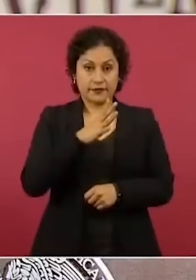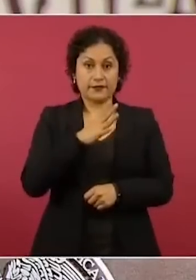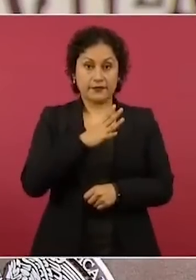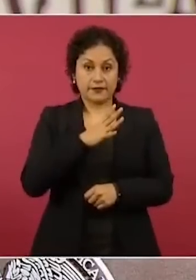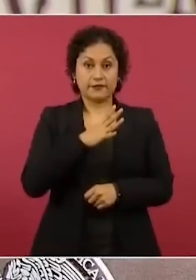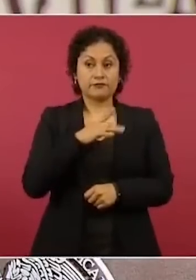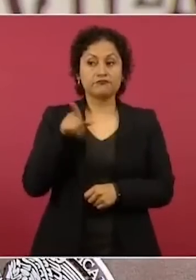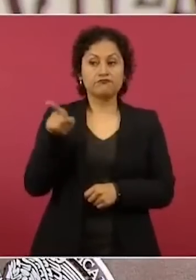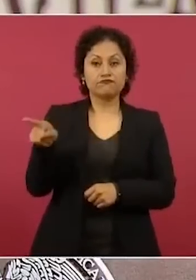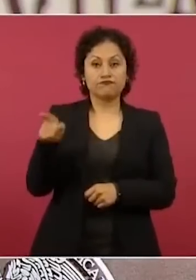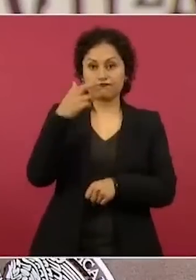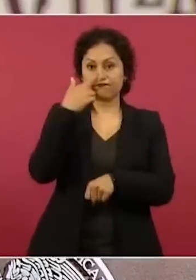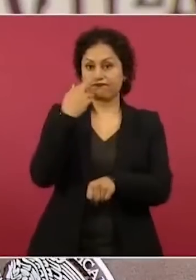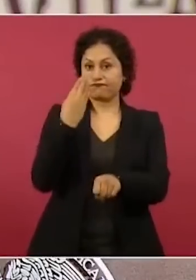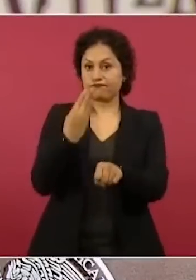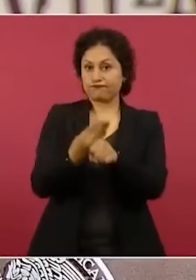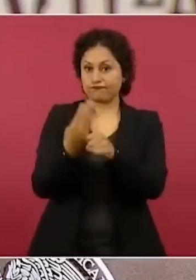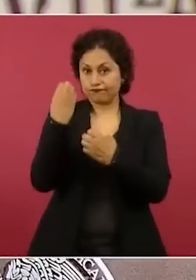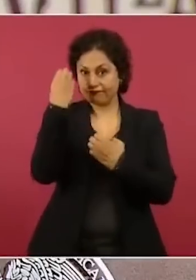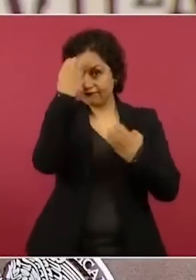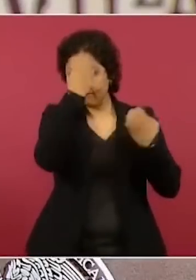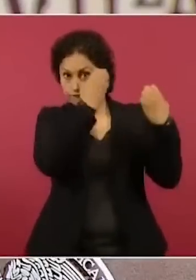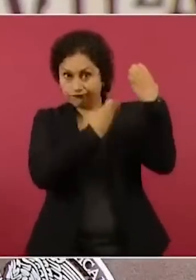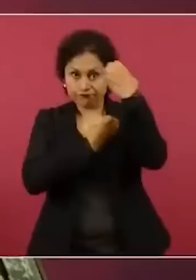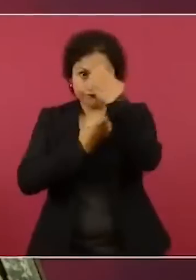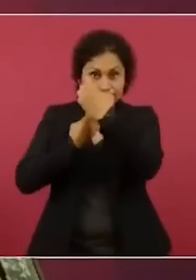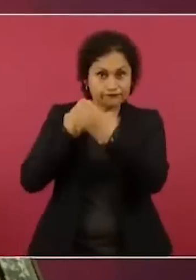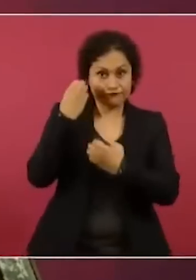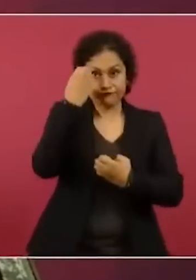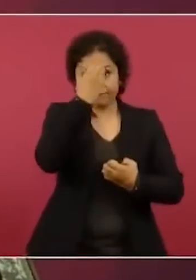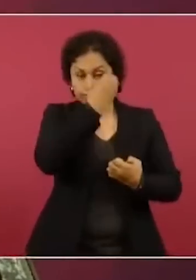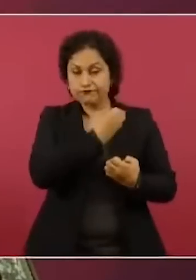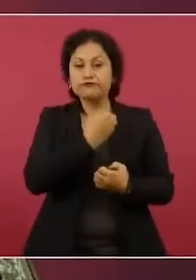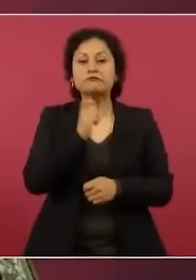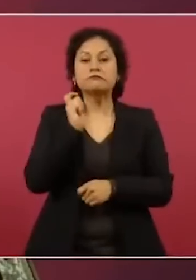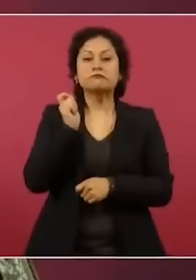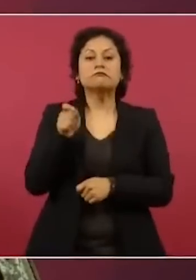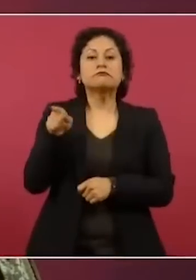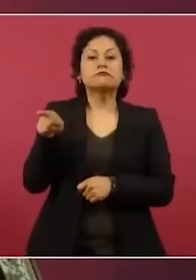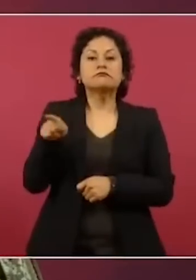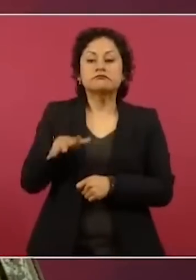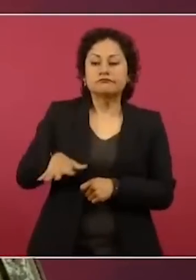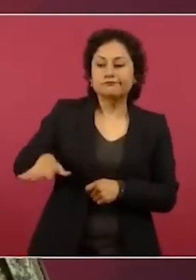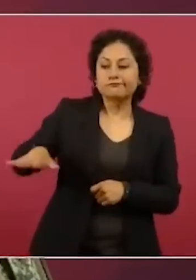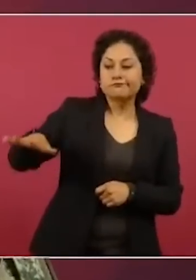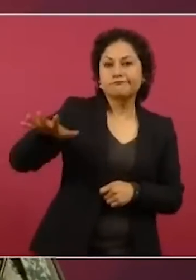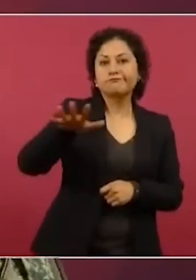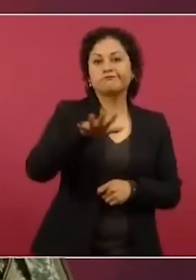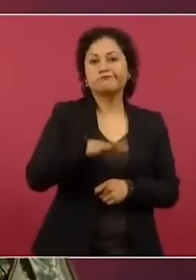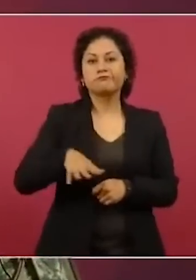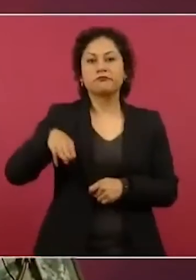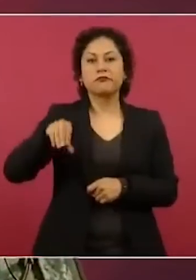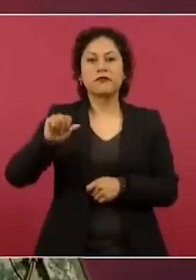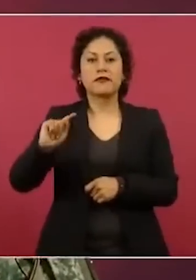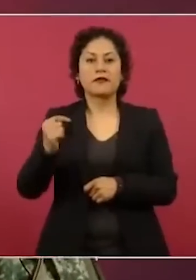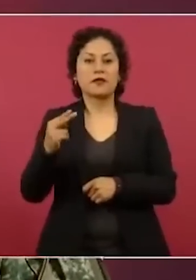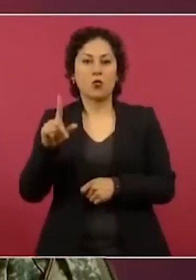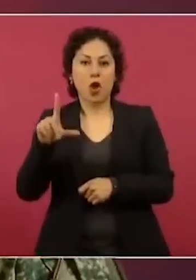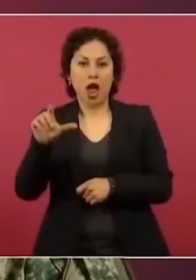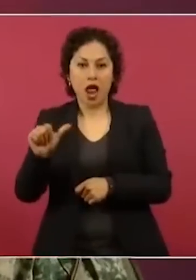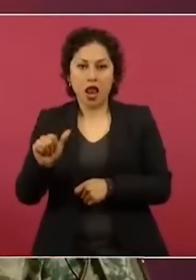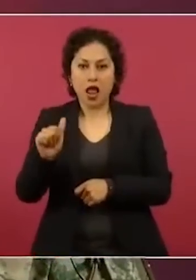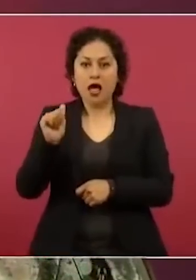lleva dentro de sus actividades, revisar el área de Matehuala, donde tenemos ya